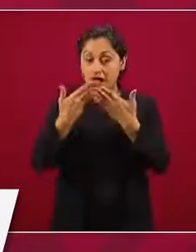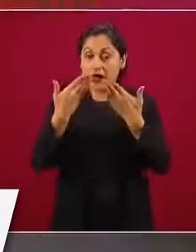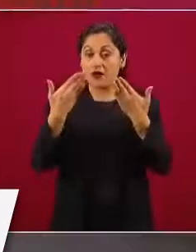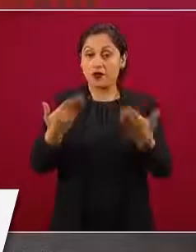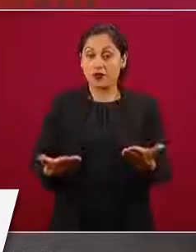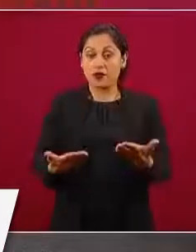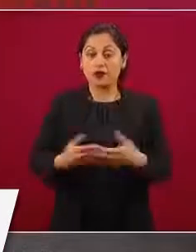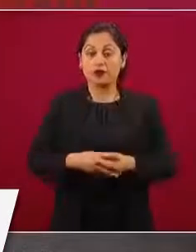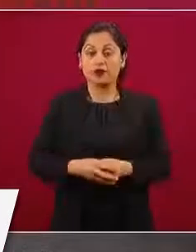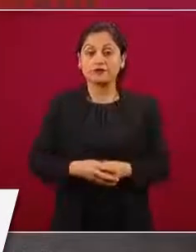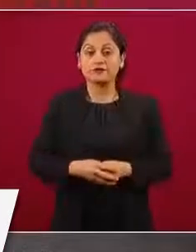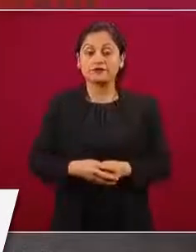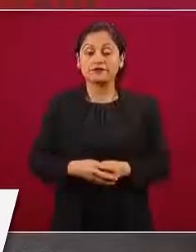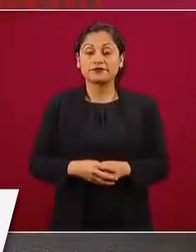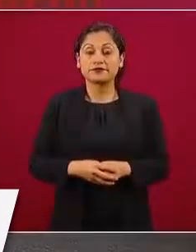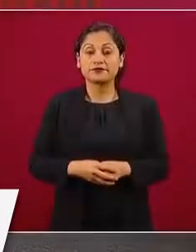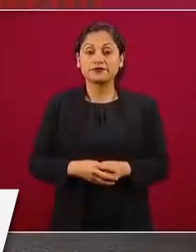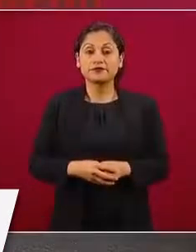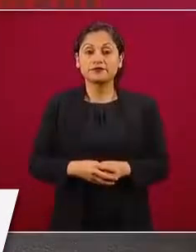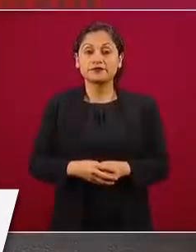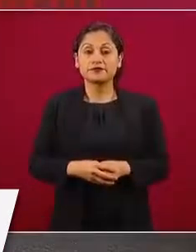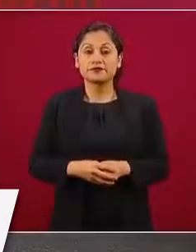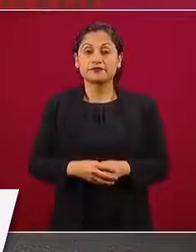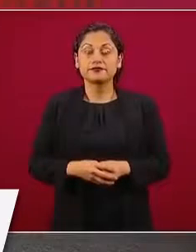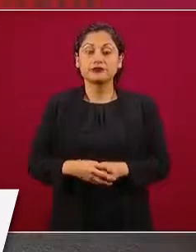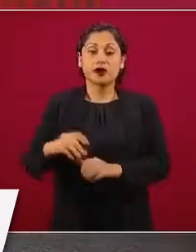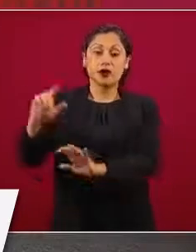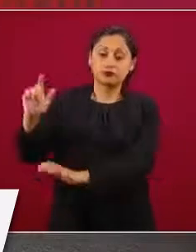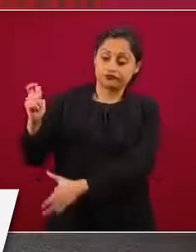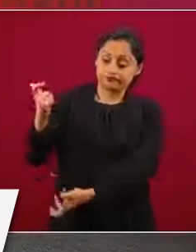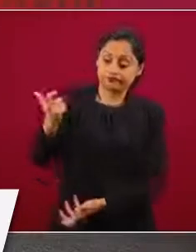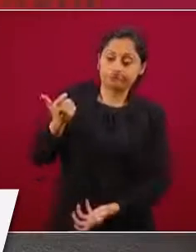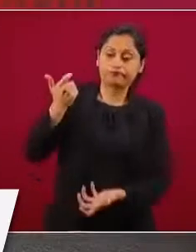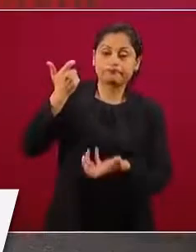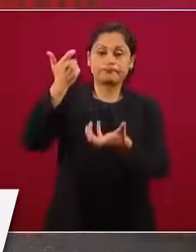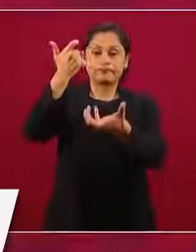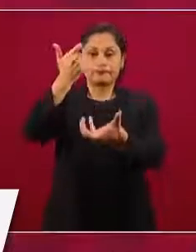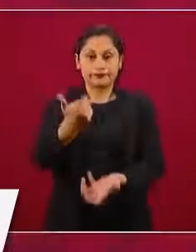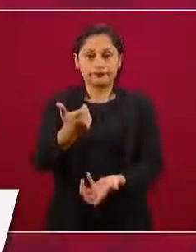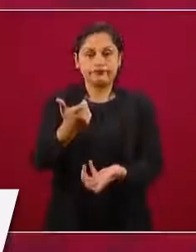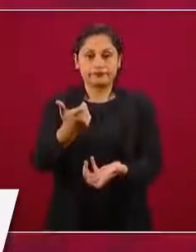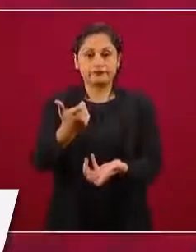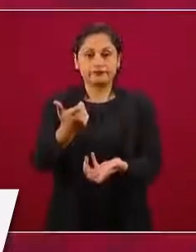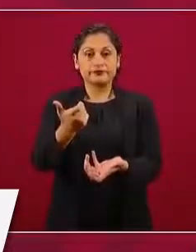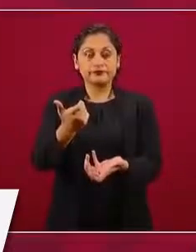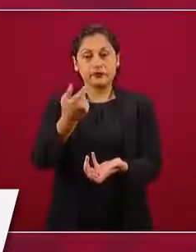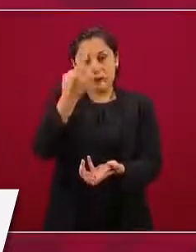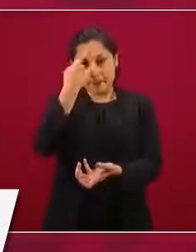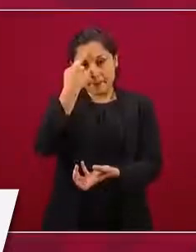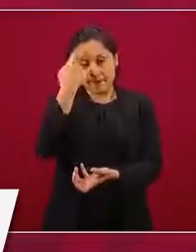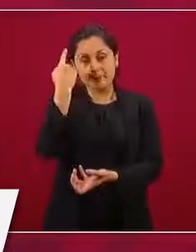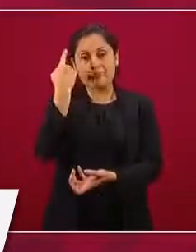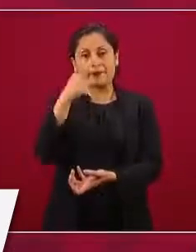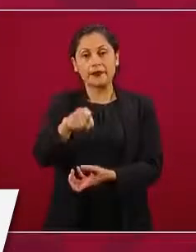son nuevos los recursos que fortalecen al fondo